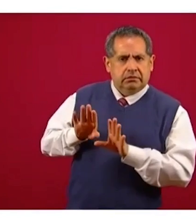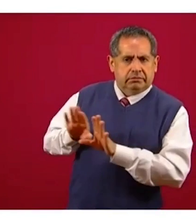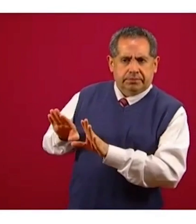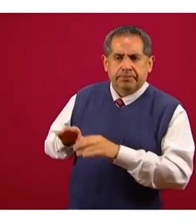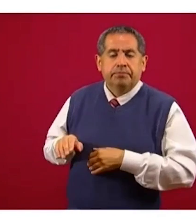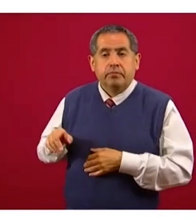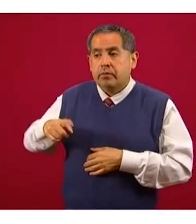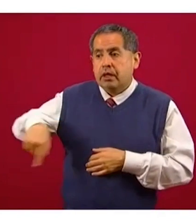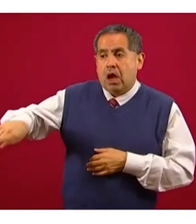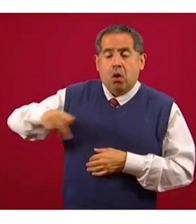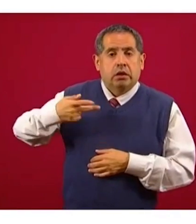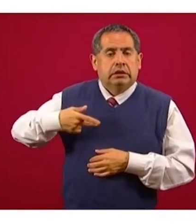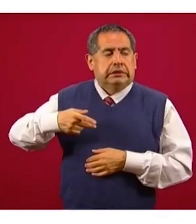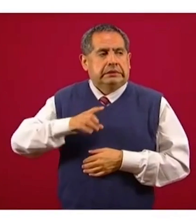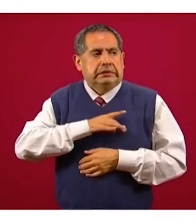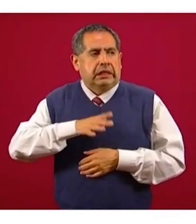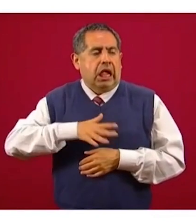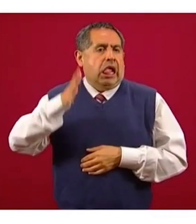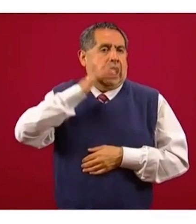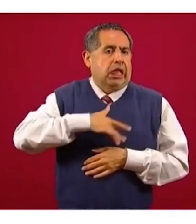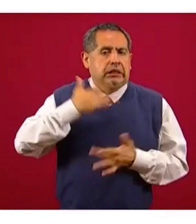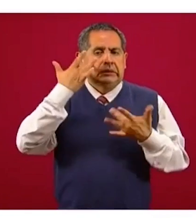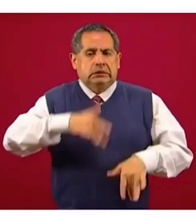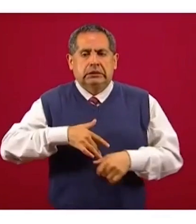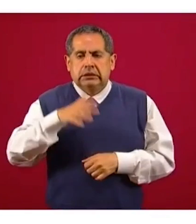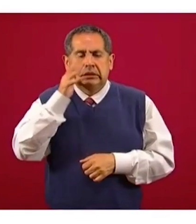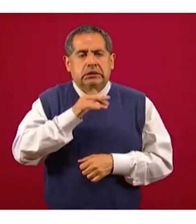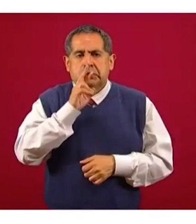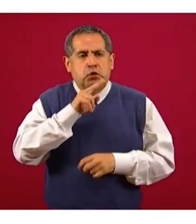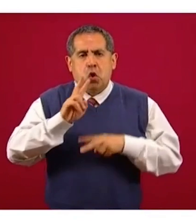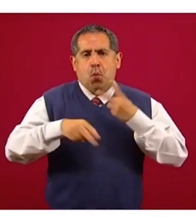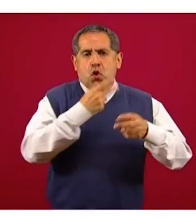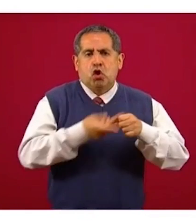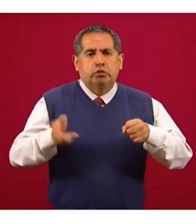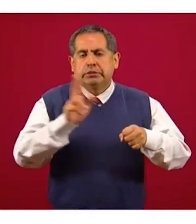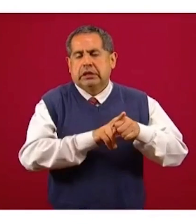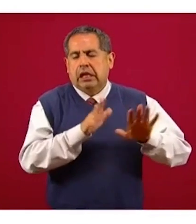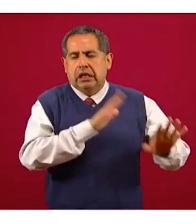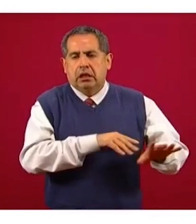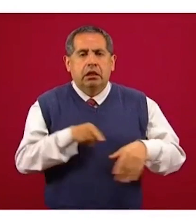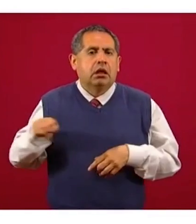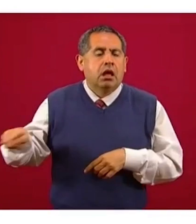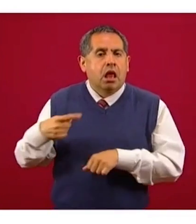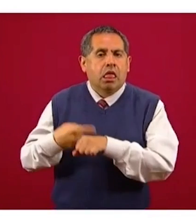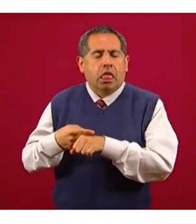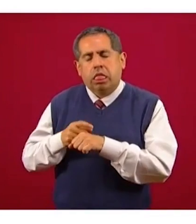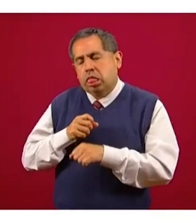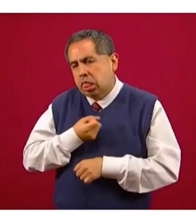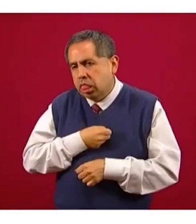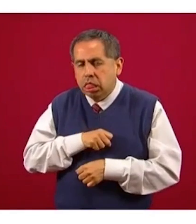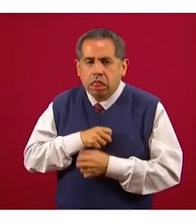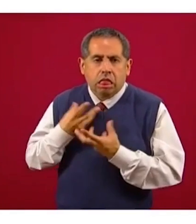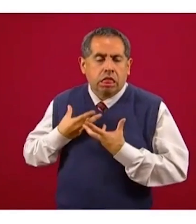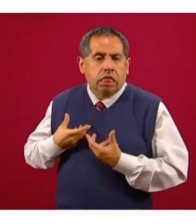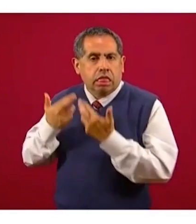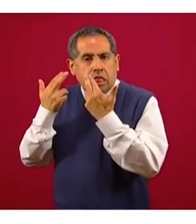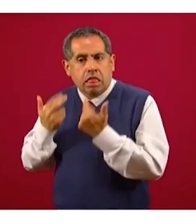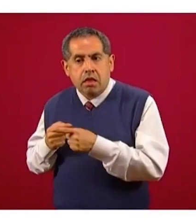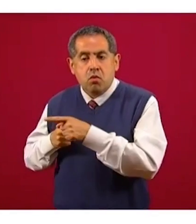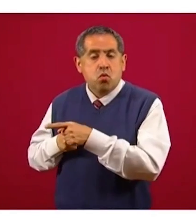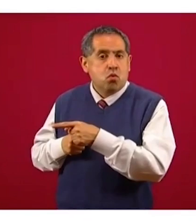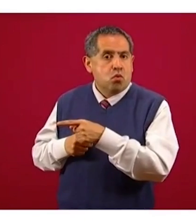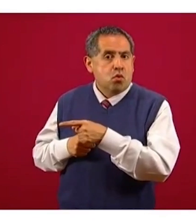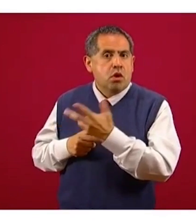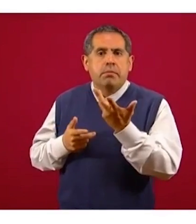dejaron de acudir, dejaron de ir al hospital y sí hubo un descenso importante en las atenciones. Sin